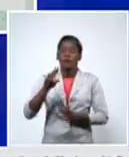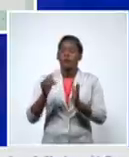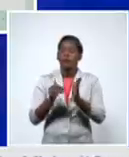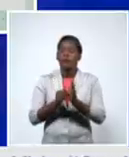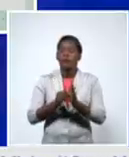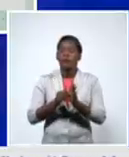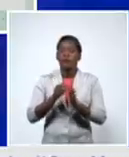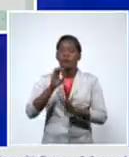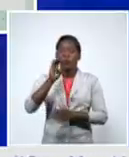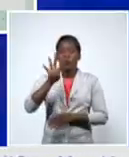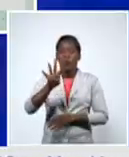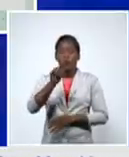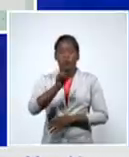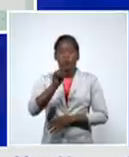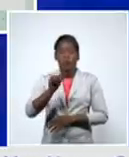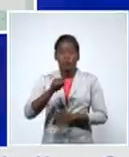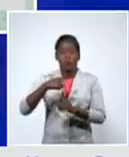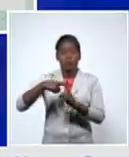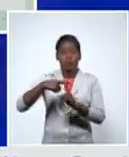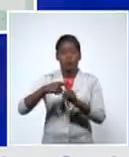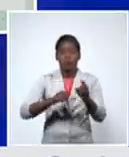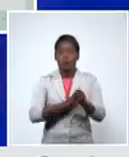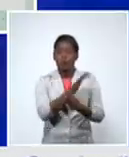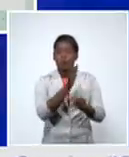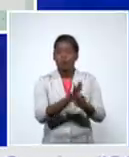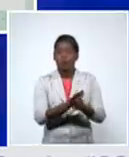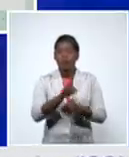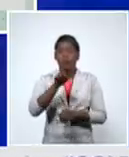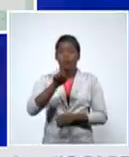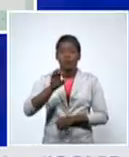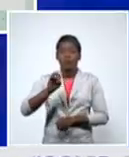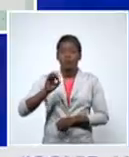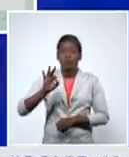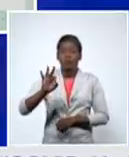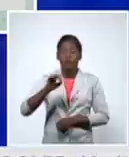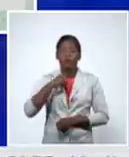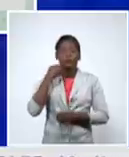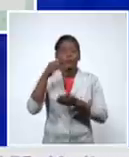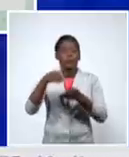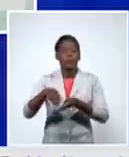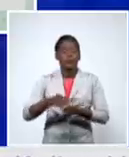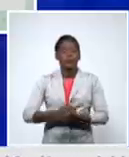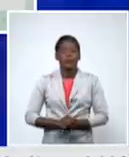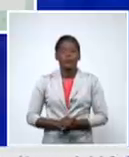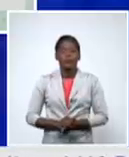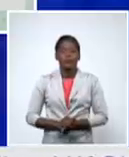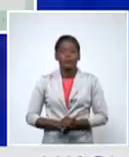confirmados 108 fallecidos y marzo si